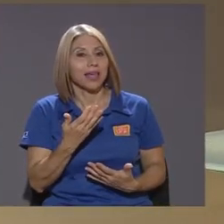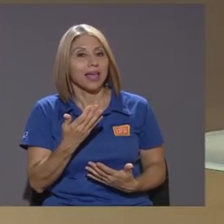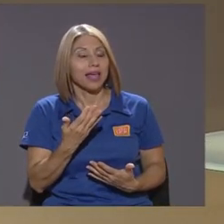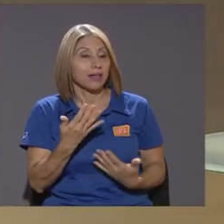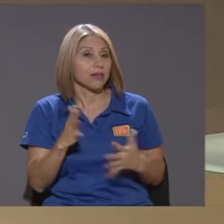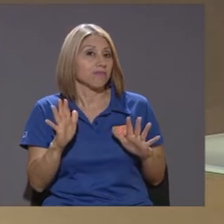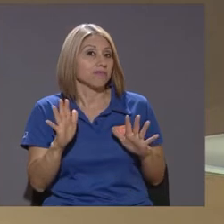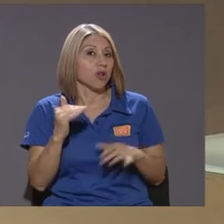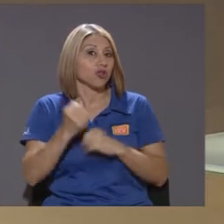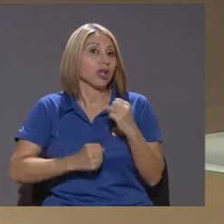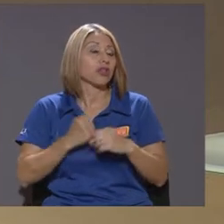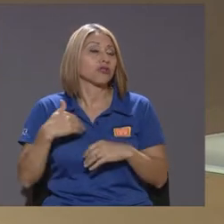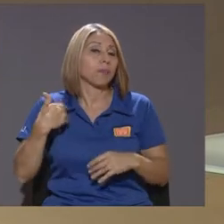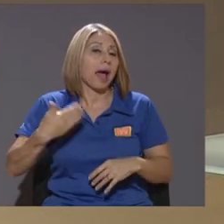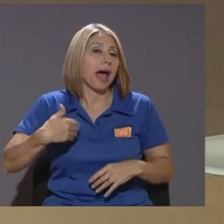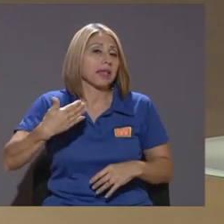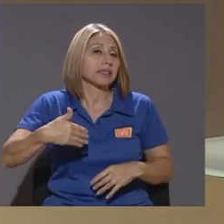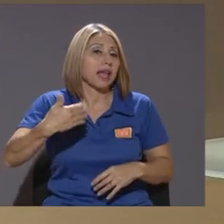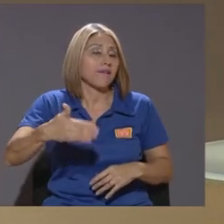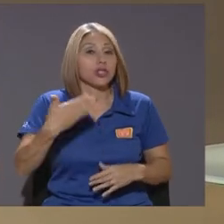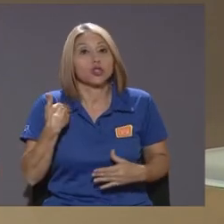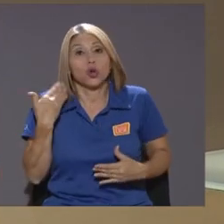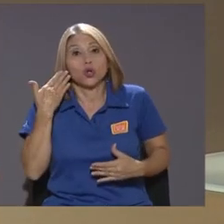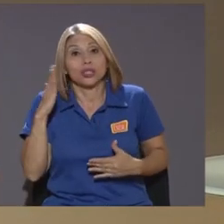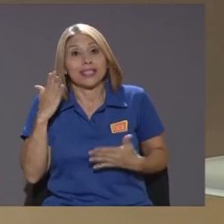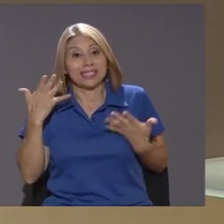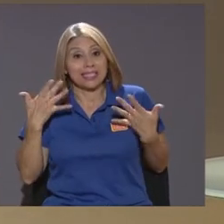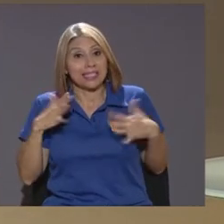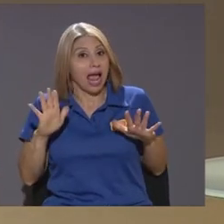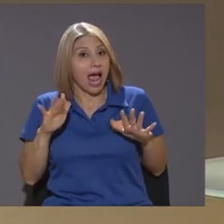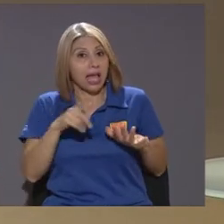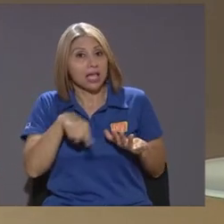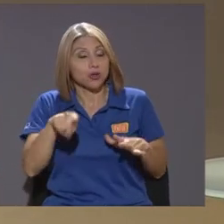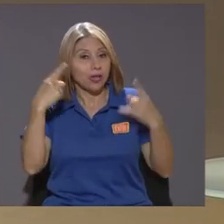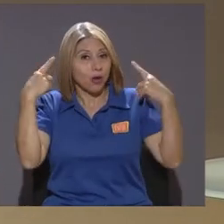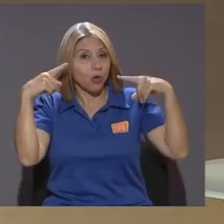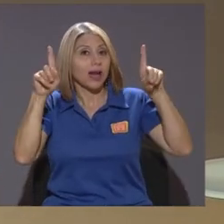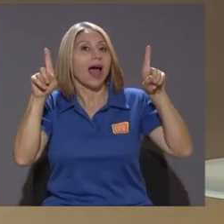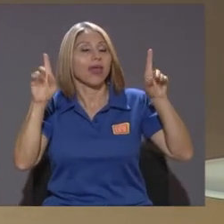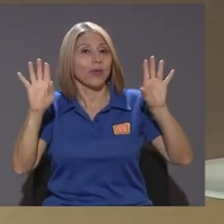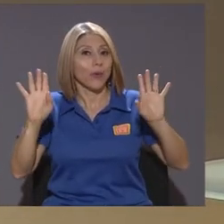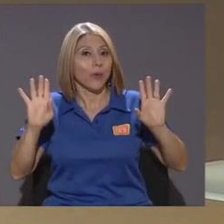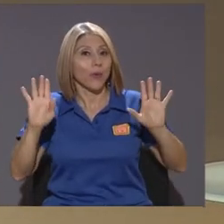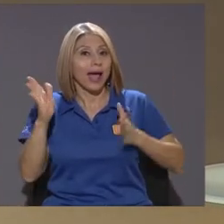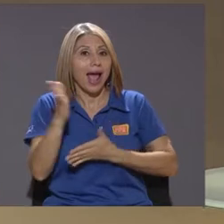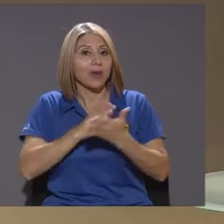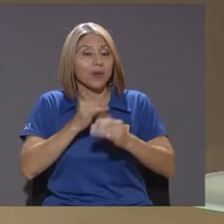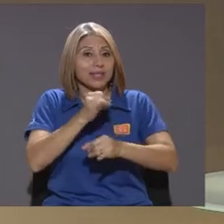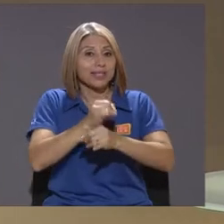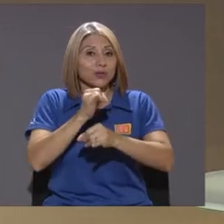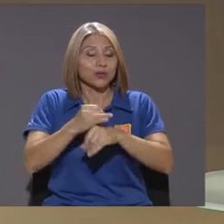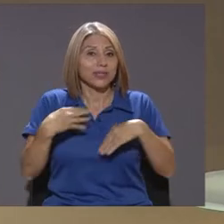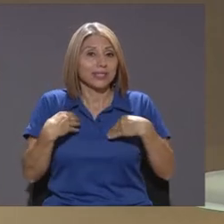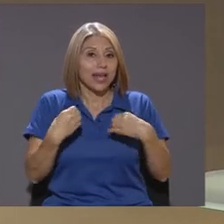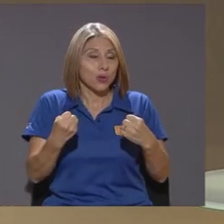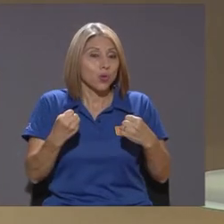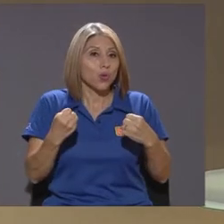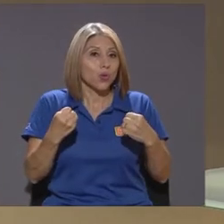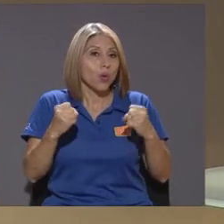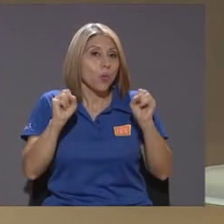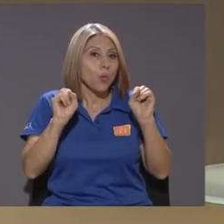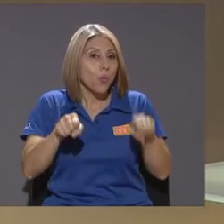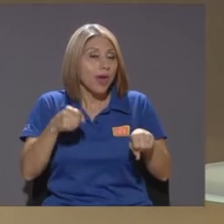pasaban los años y yo no sé si ya han logrado que esa que alguna institución de salud les pueda poner